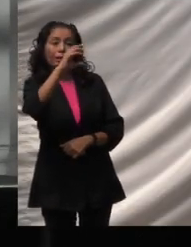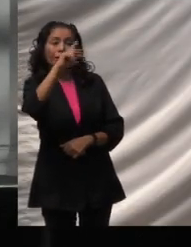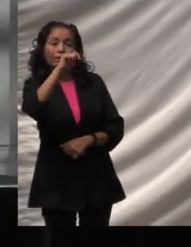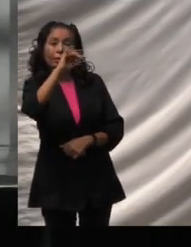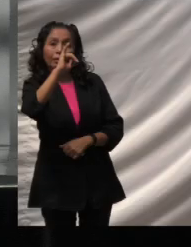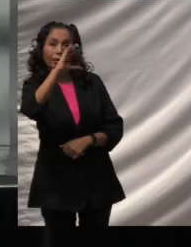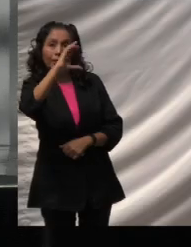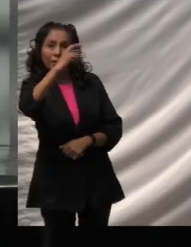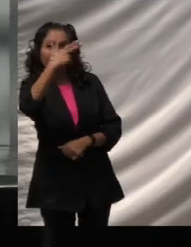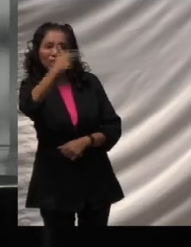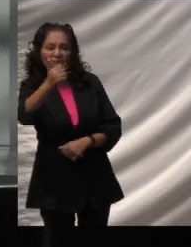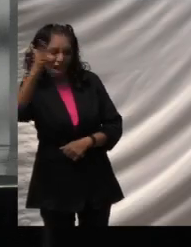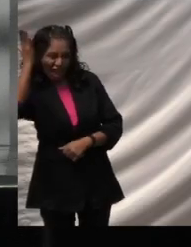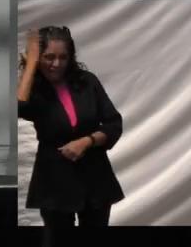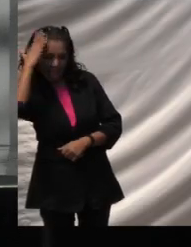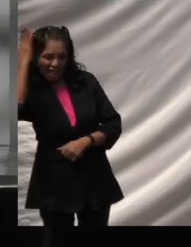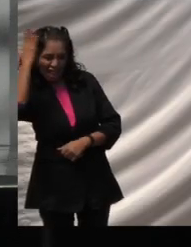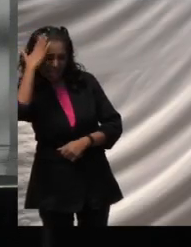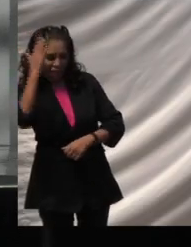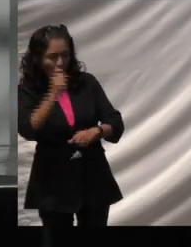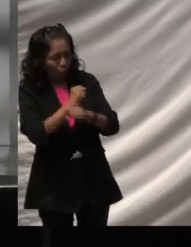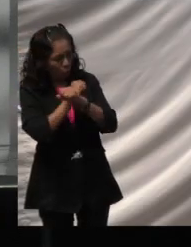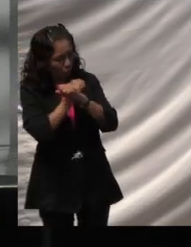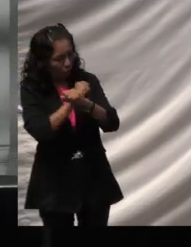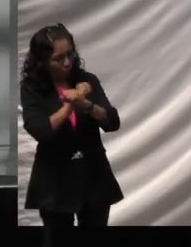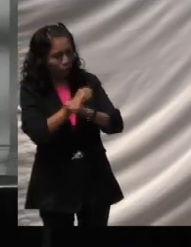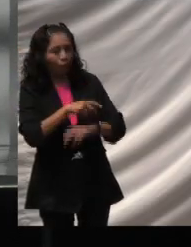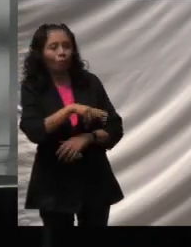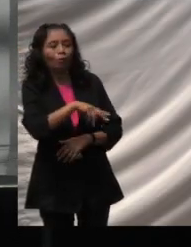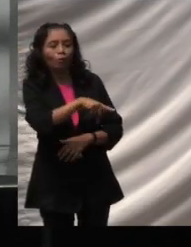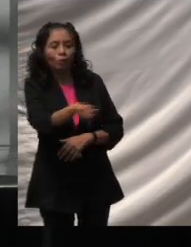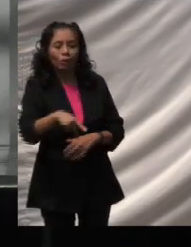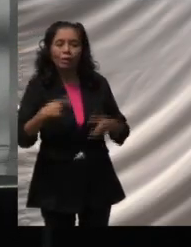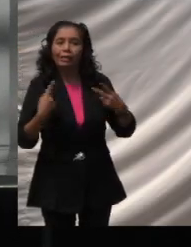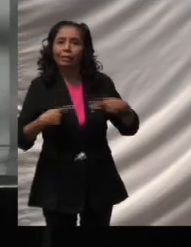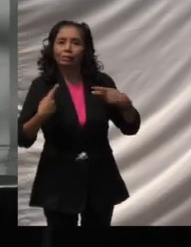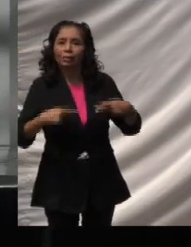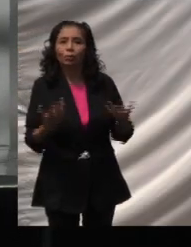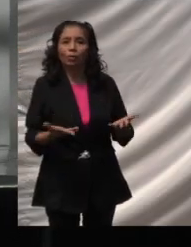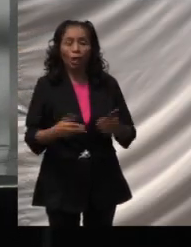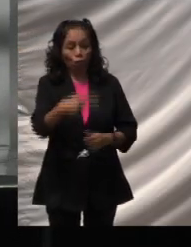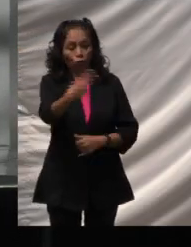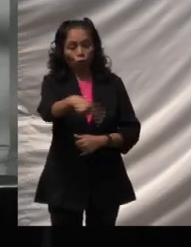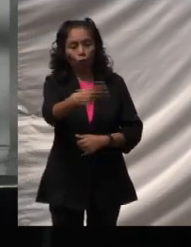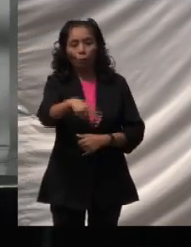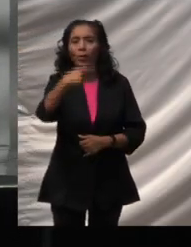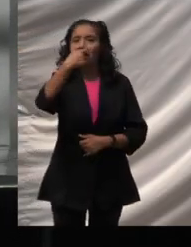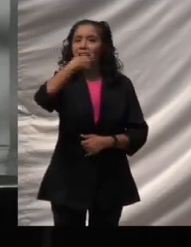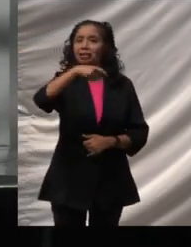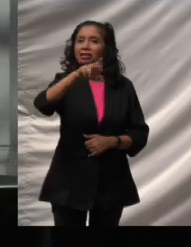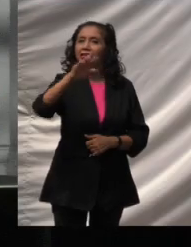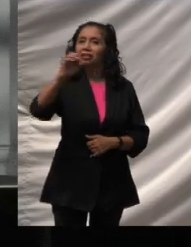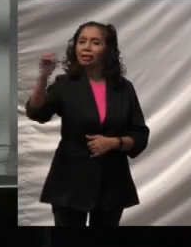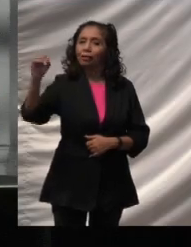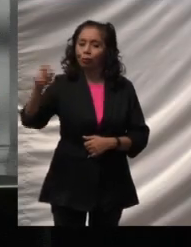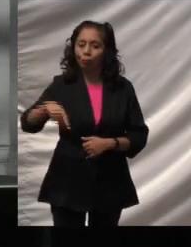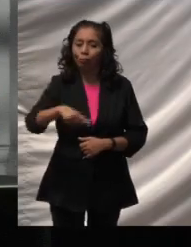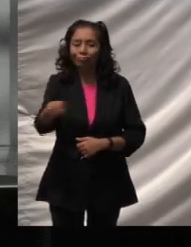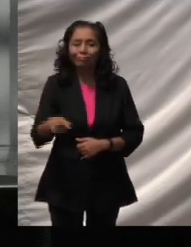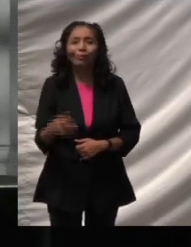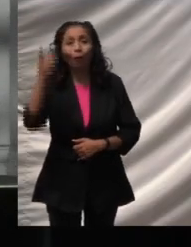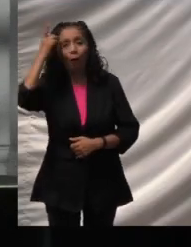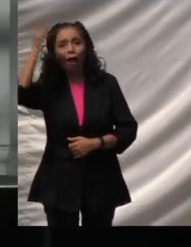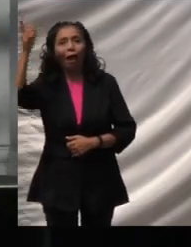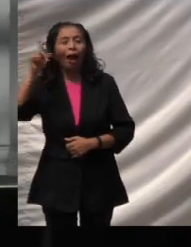y protector de esta tribu que pronto crecerá. Y la llamaremos Quintana Roo. Dijo la diosa en un tono feliz,